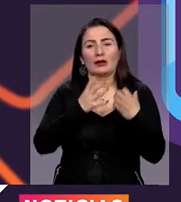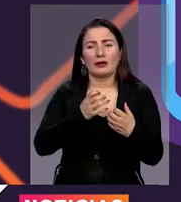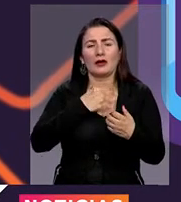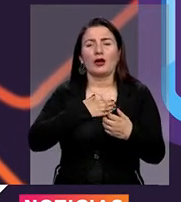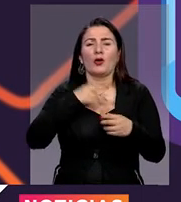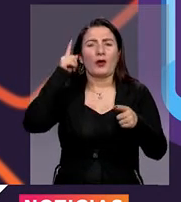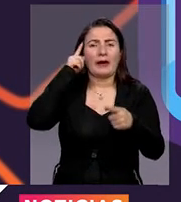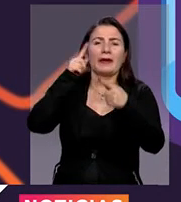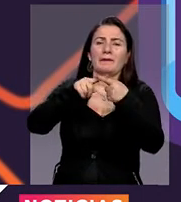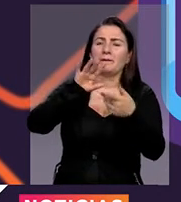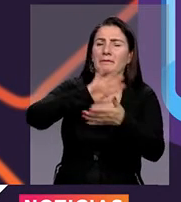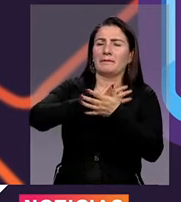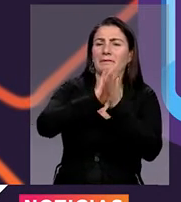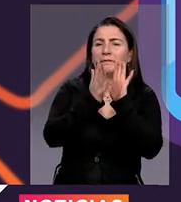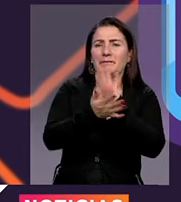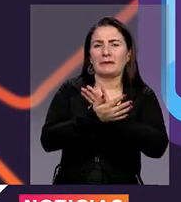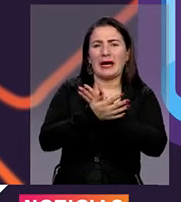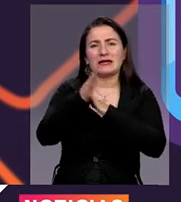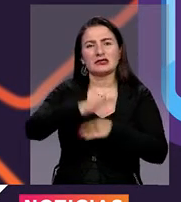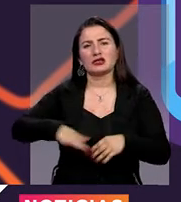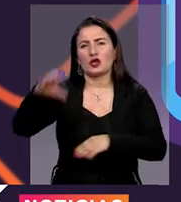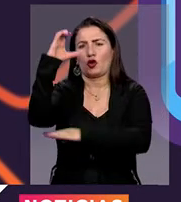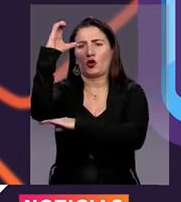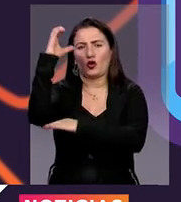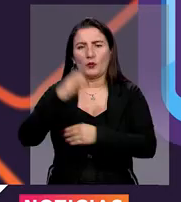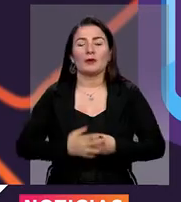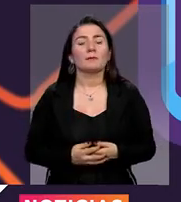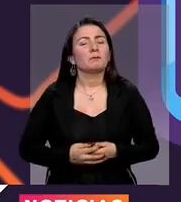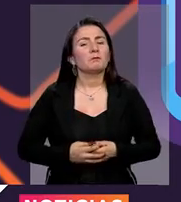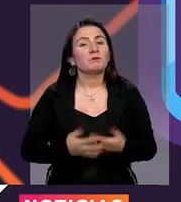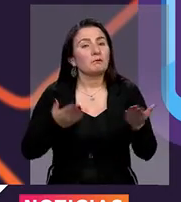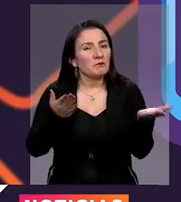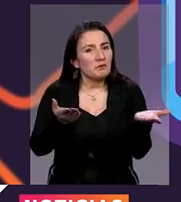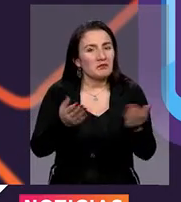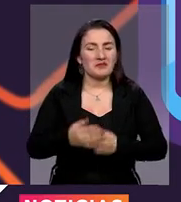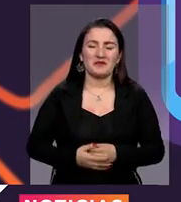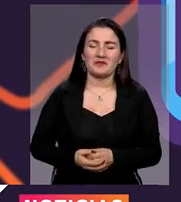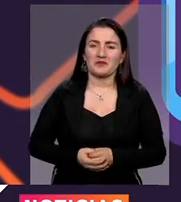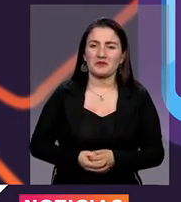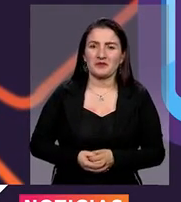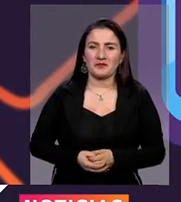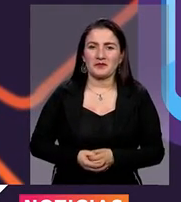paz y la reconciliación en Colombia. ¿Qué quieren ustedes con su voto?